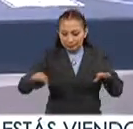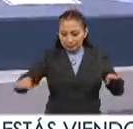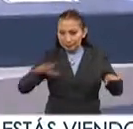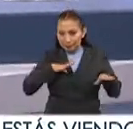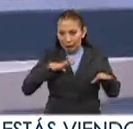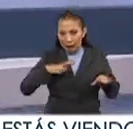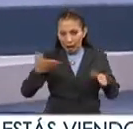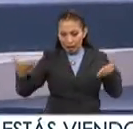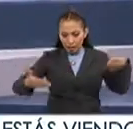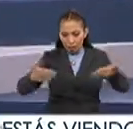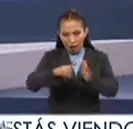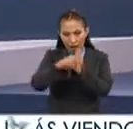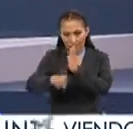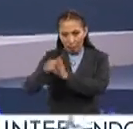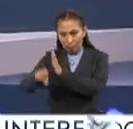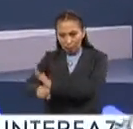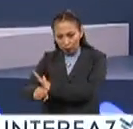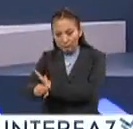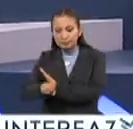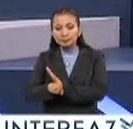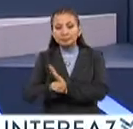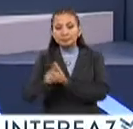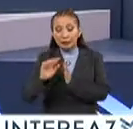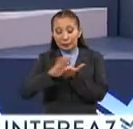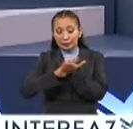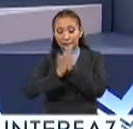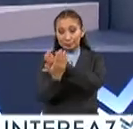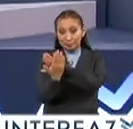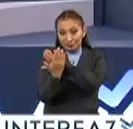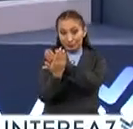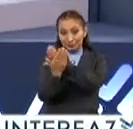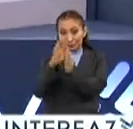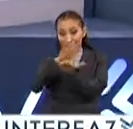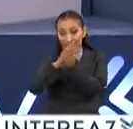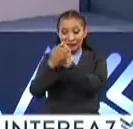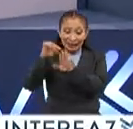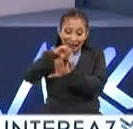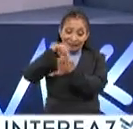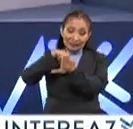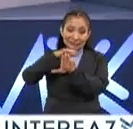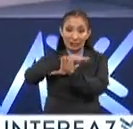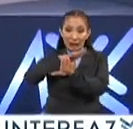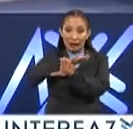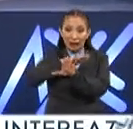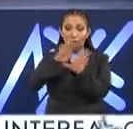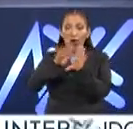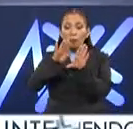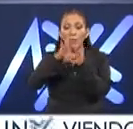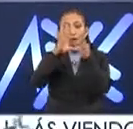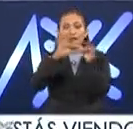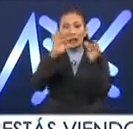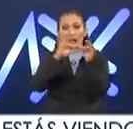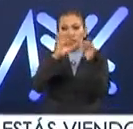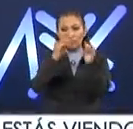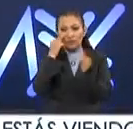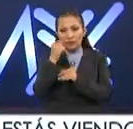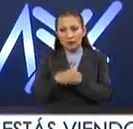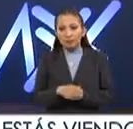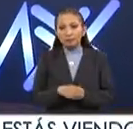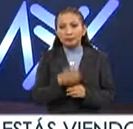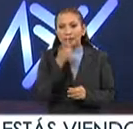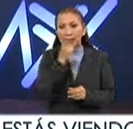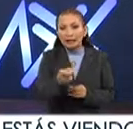el consejero nos trajo varios ejemplos, y atrás viene, pues, una especie de explicación, ¿no?